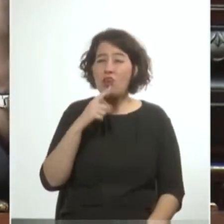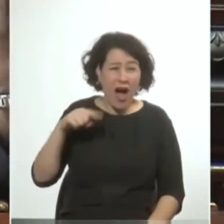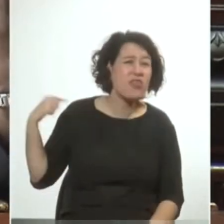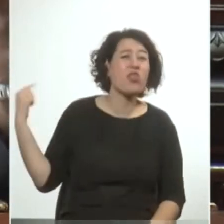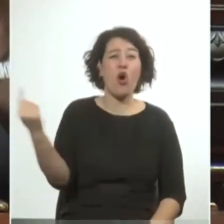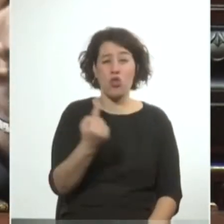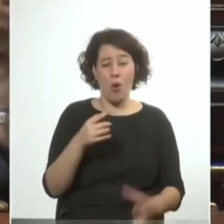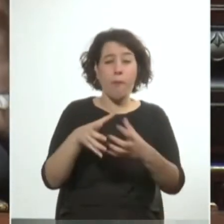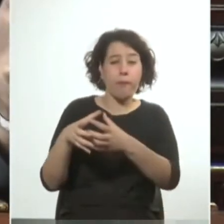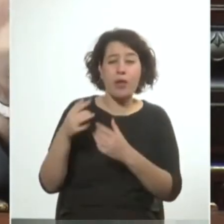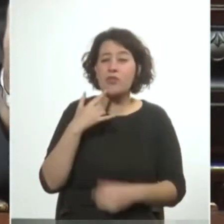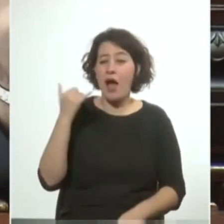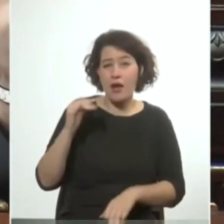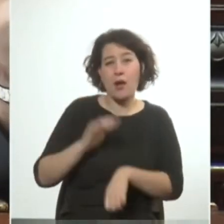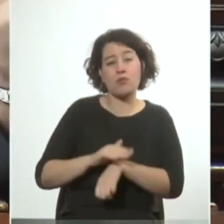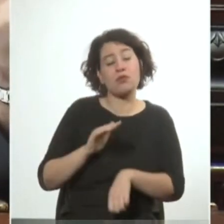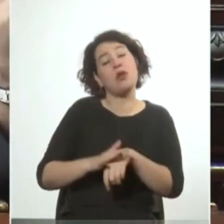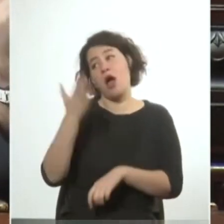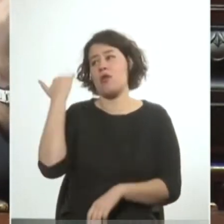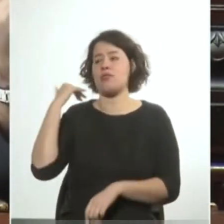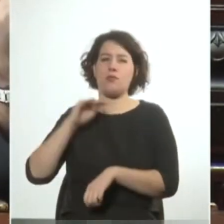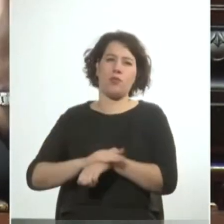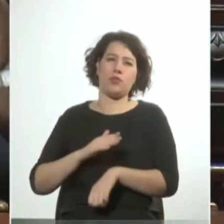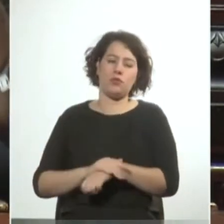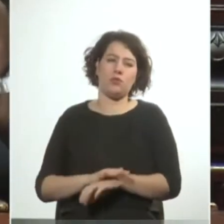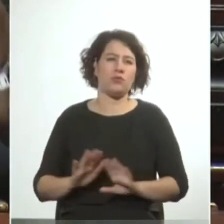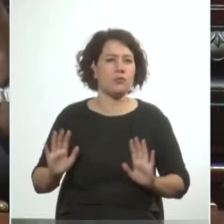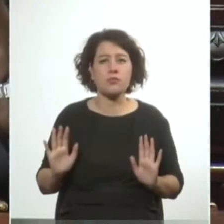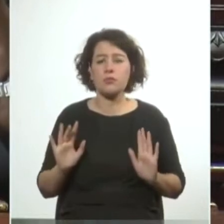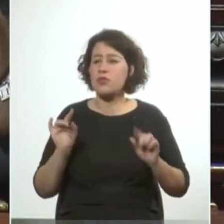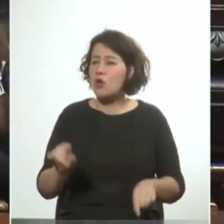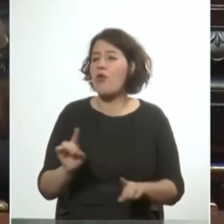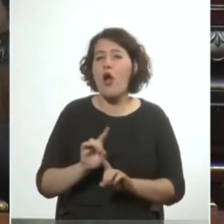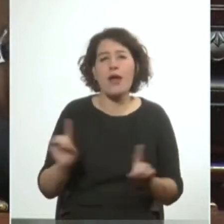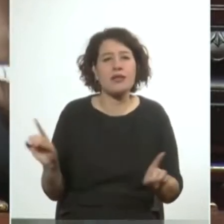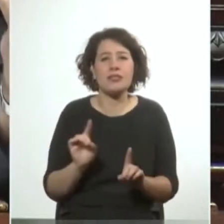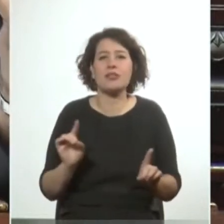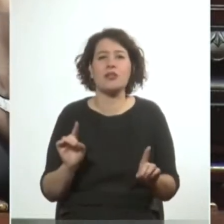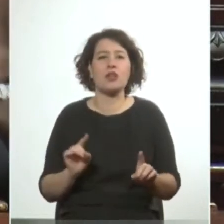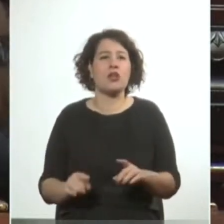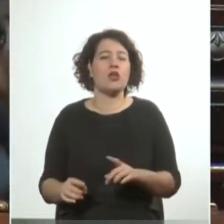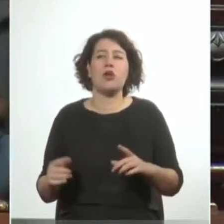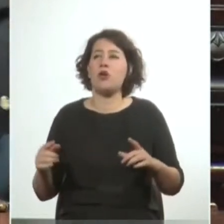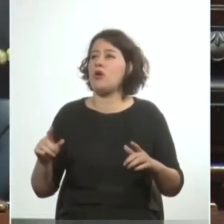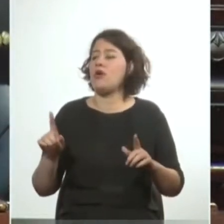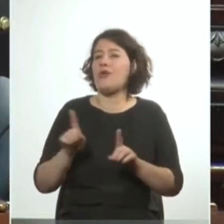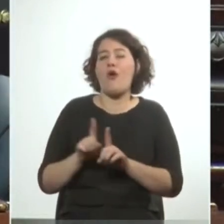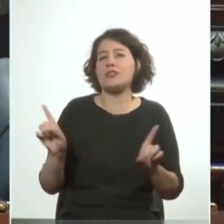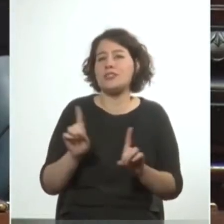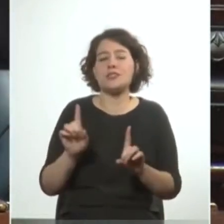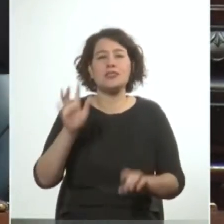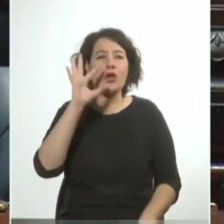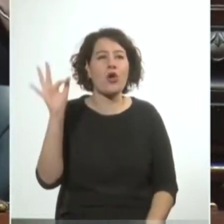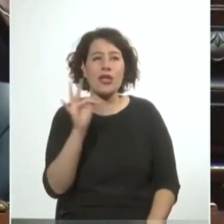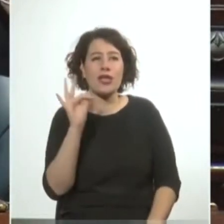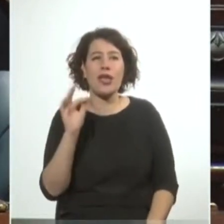tuvimos en aquellos momentos esto no se trata ni de dos ni de dos ni la teoría